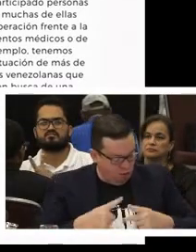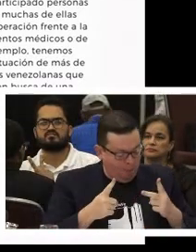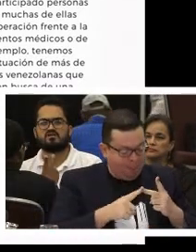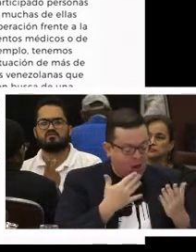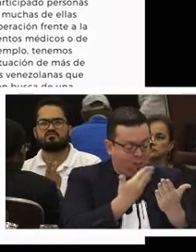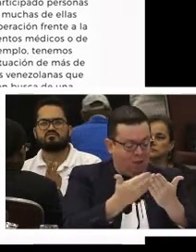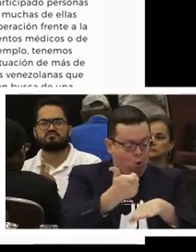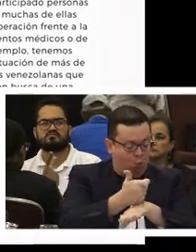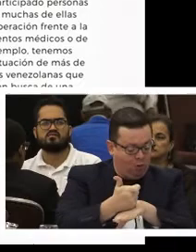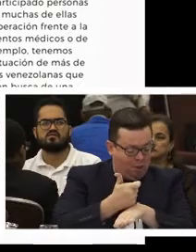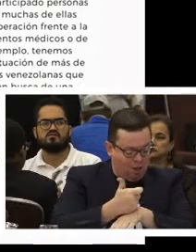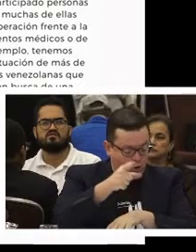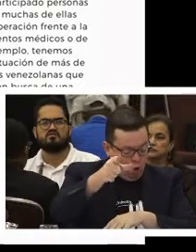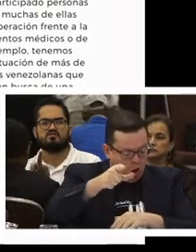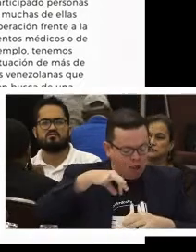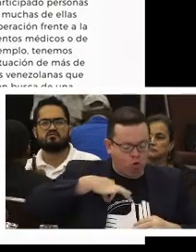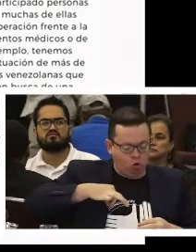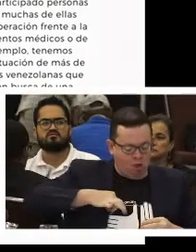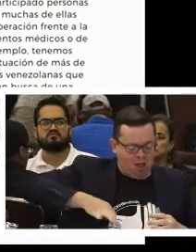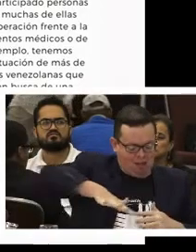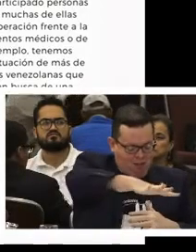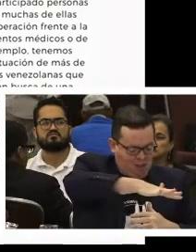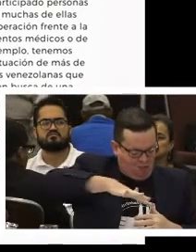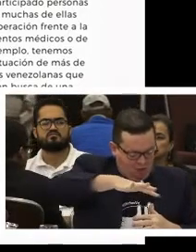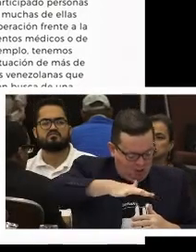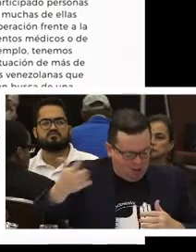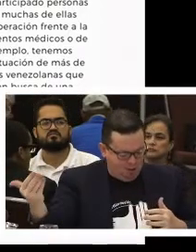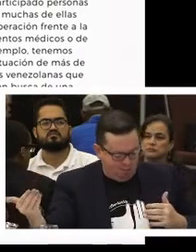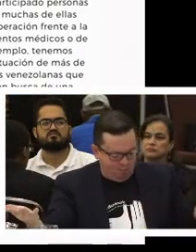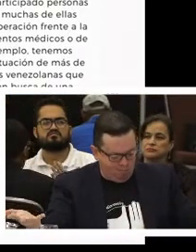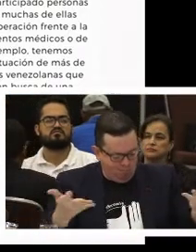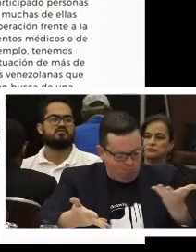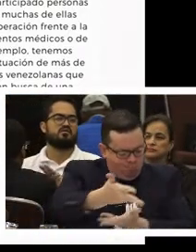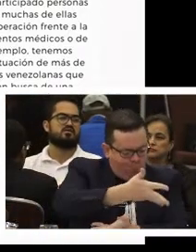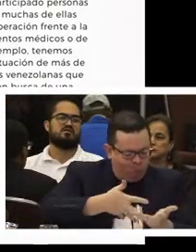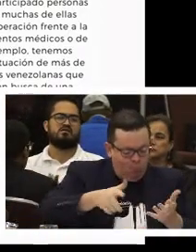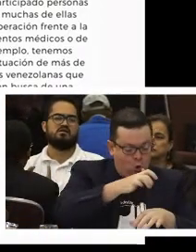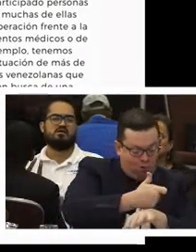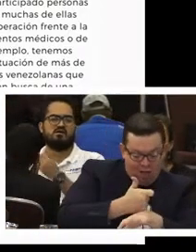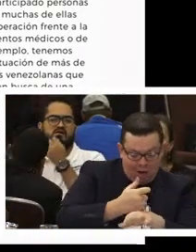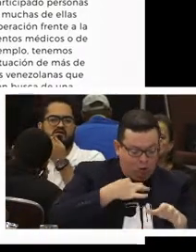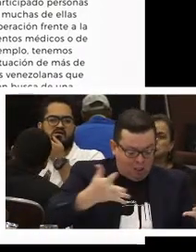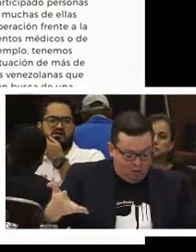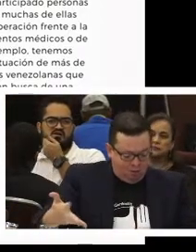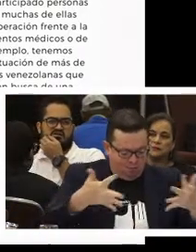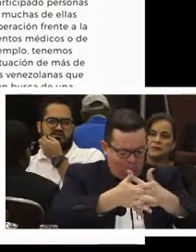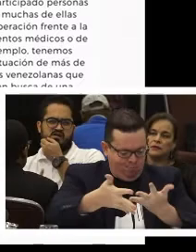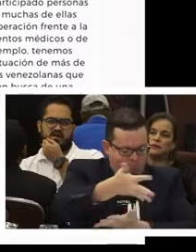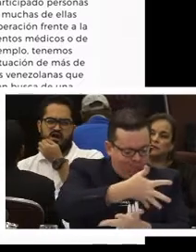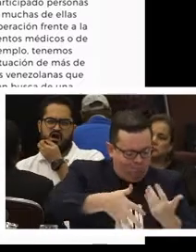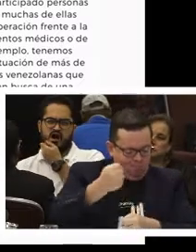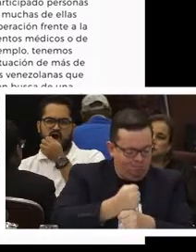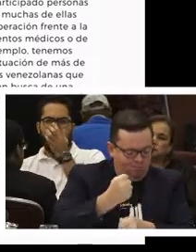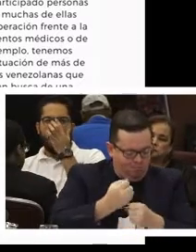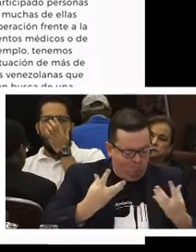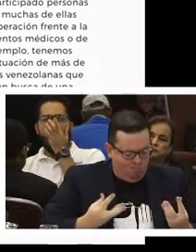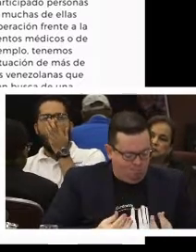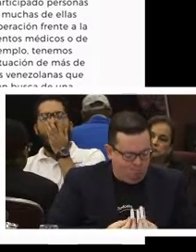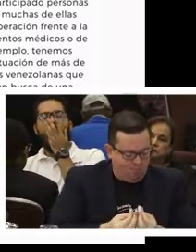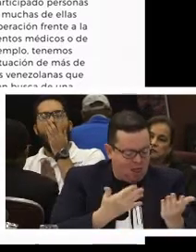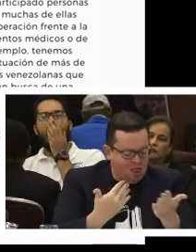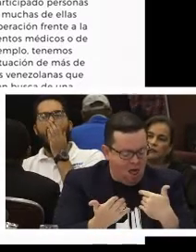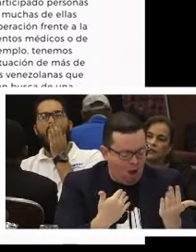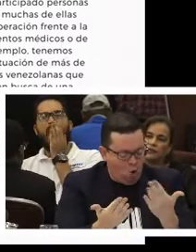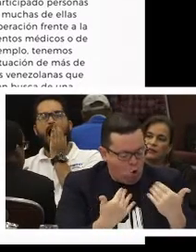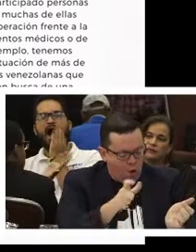de Lima. Estas personas están buscando una mejor calidad de vida, se encuentran en la necesidad de protección internacional, no tienen un lugar